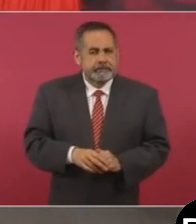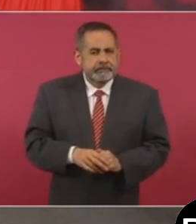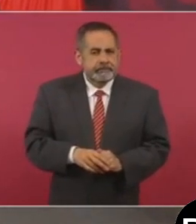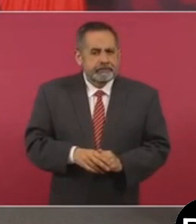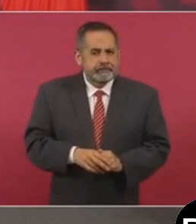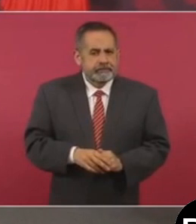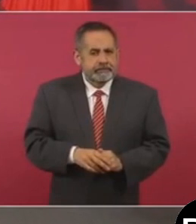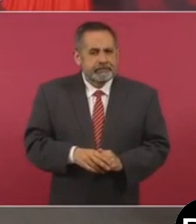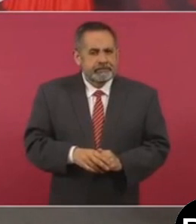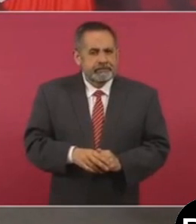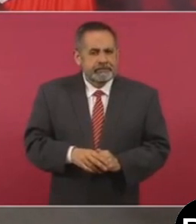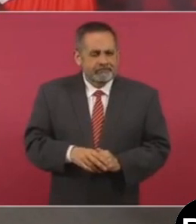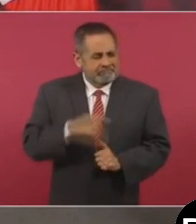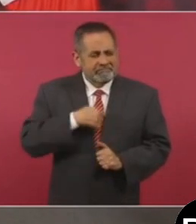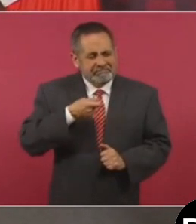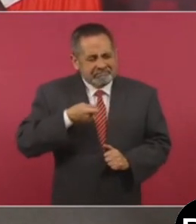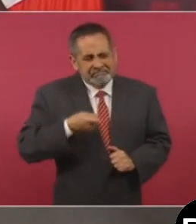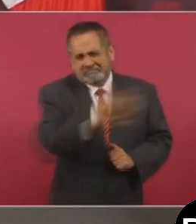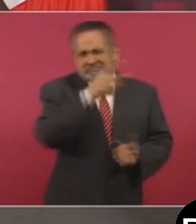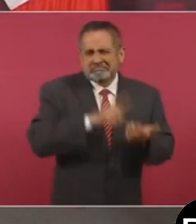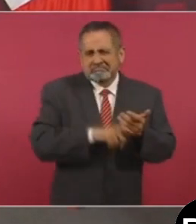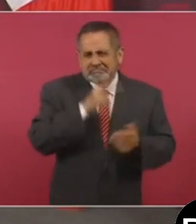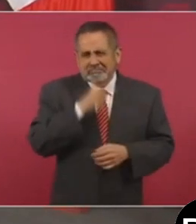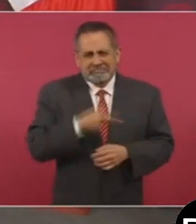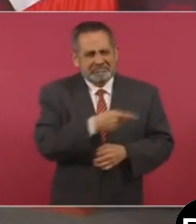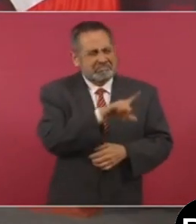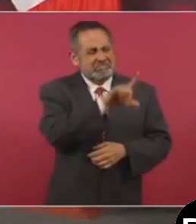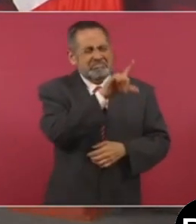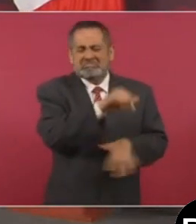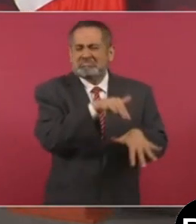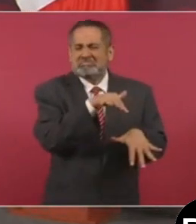Yo diría, la voy a usar, miserable